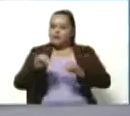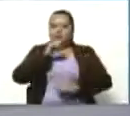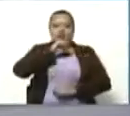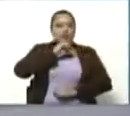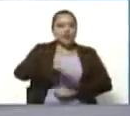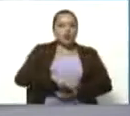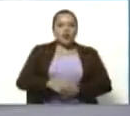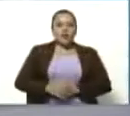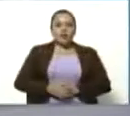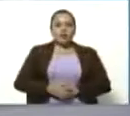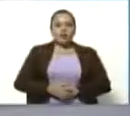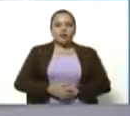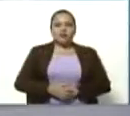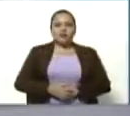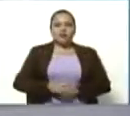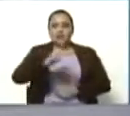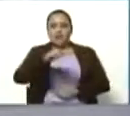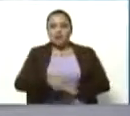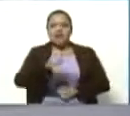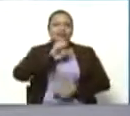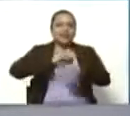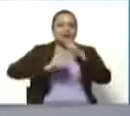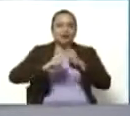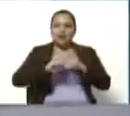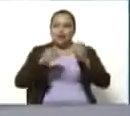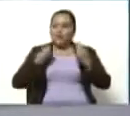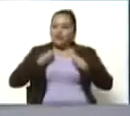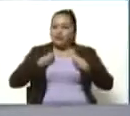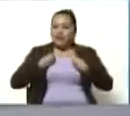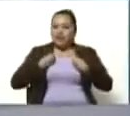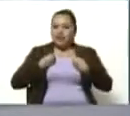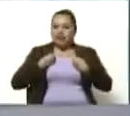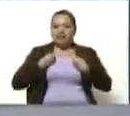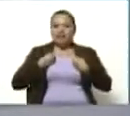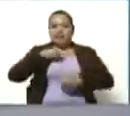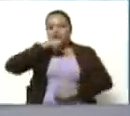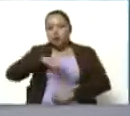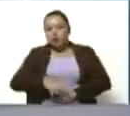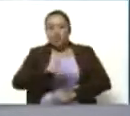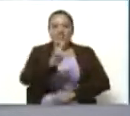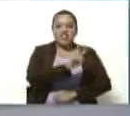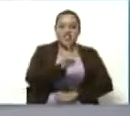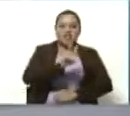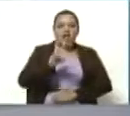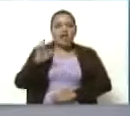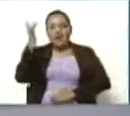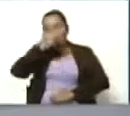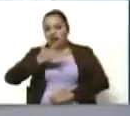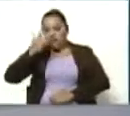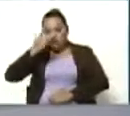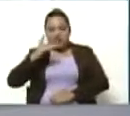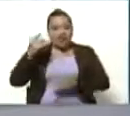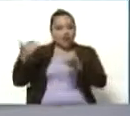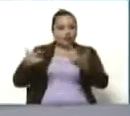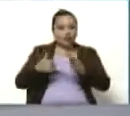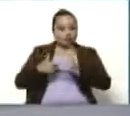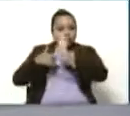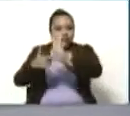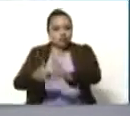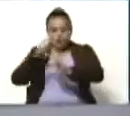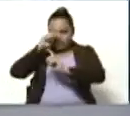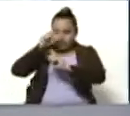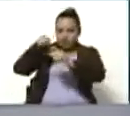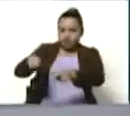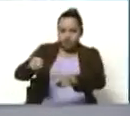hemos sido también perjudicados de la misma manera y esta forma de esta obra es reivindicar esa